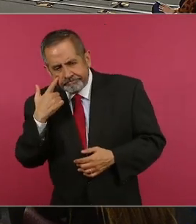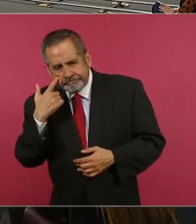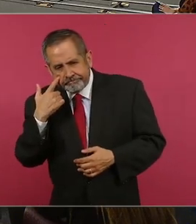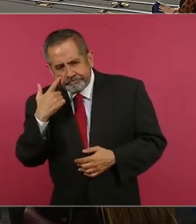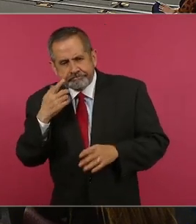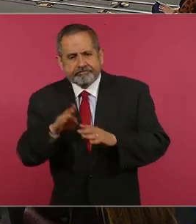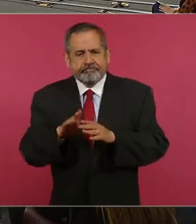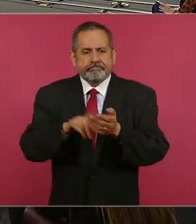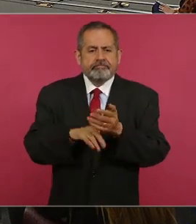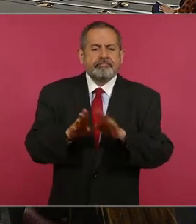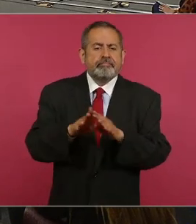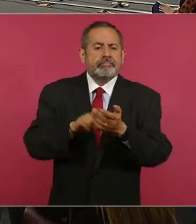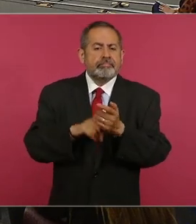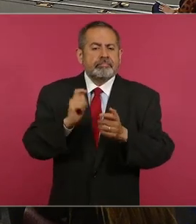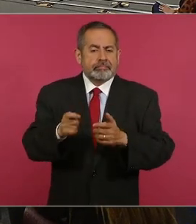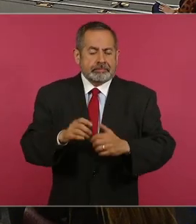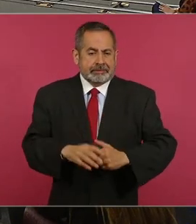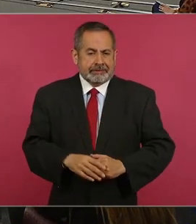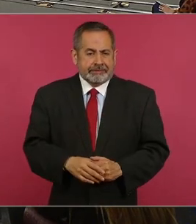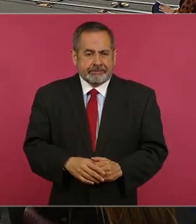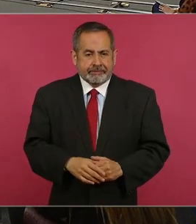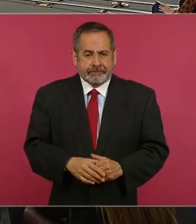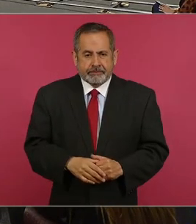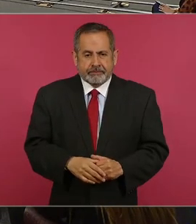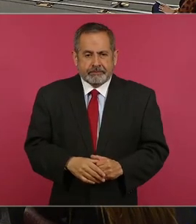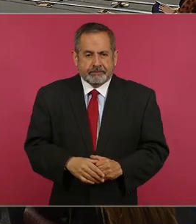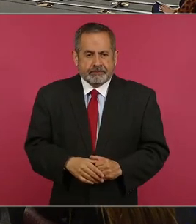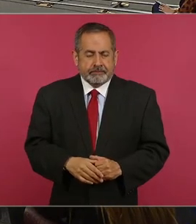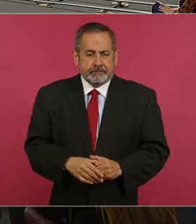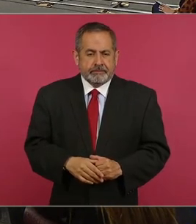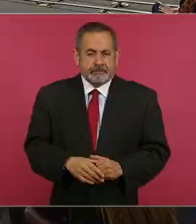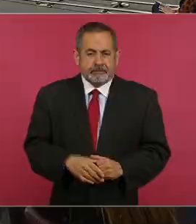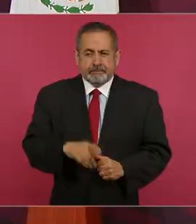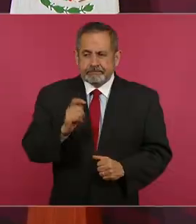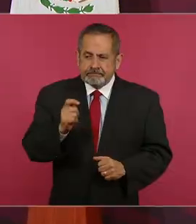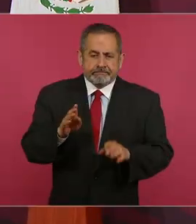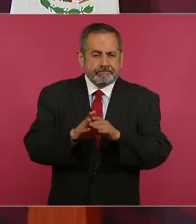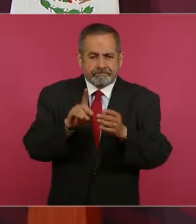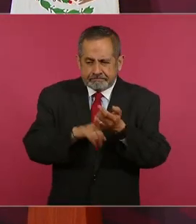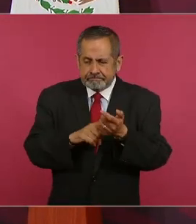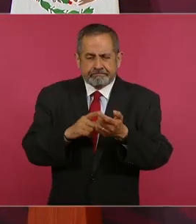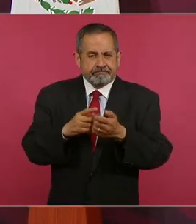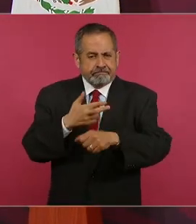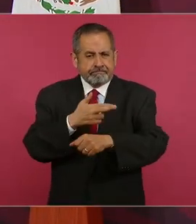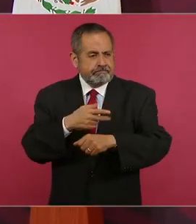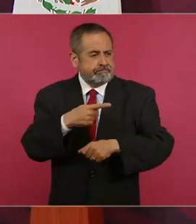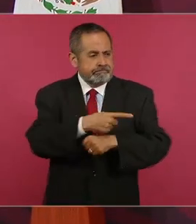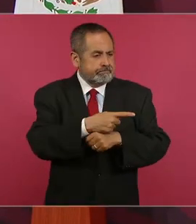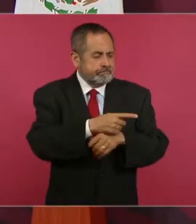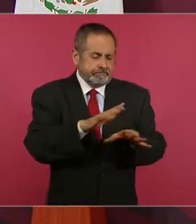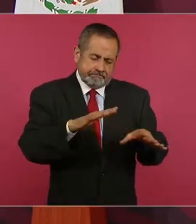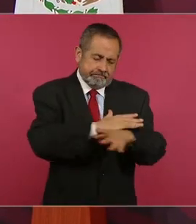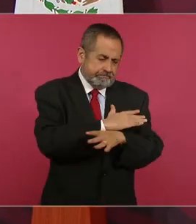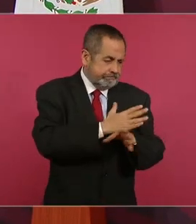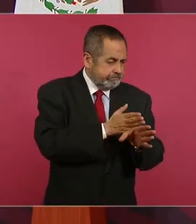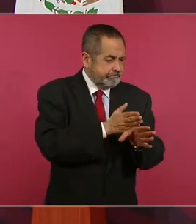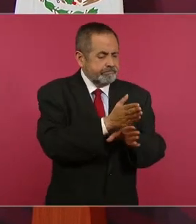Cuando se rectifica, cuando no se cae